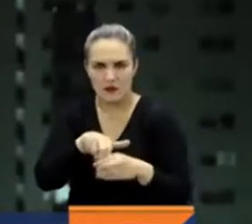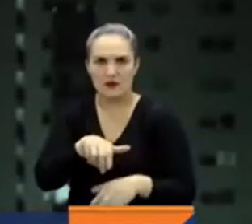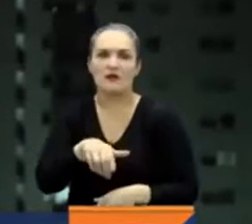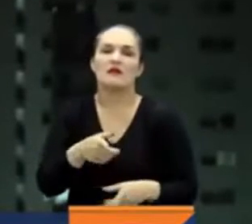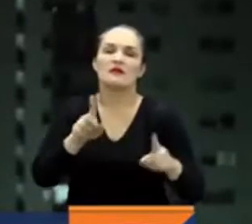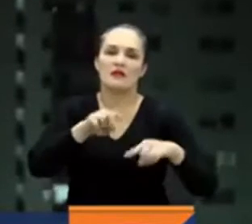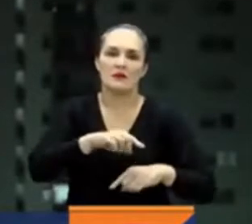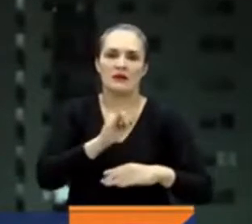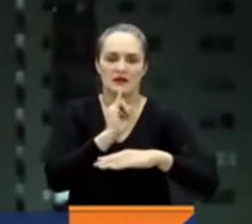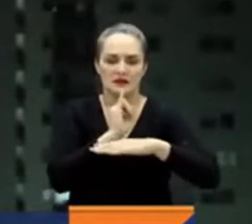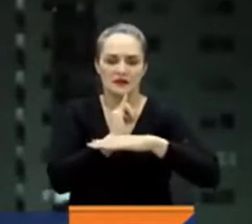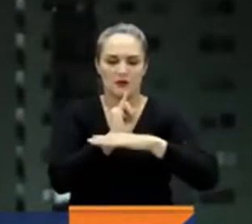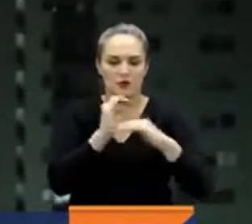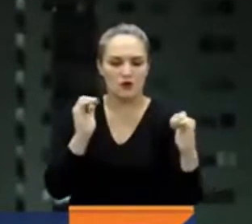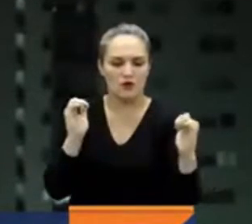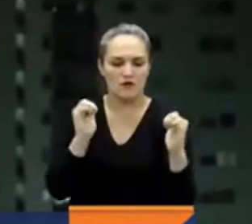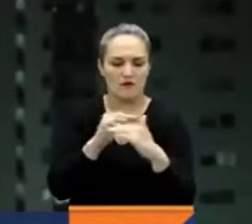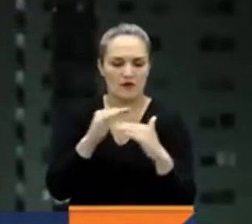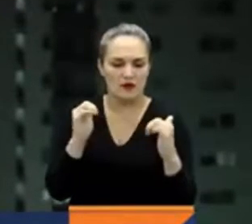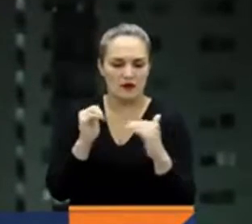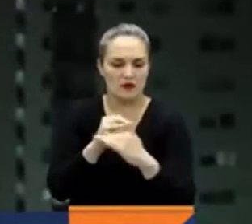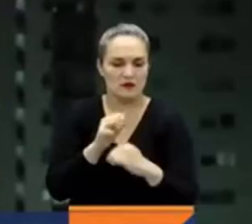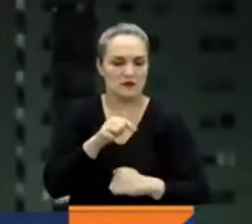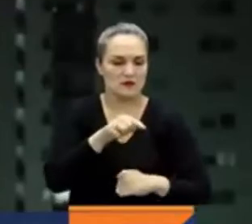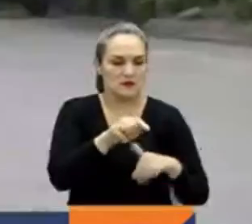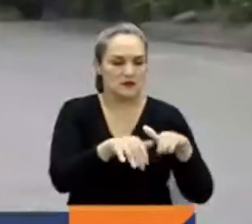acompañamiento de la Secretaría de Seguridad del Departamento.